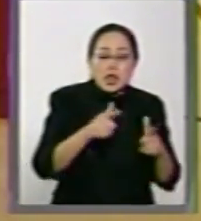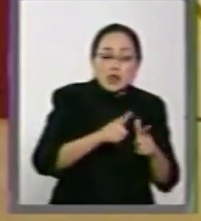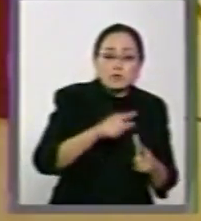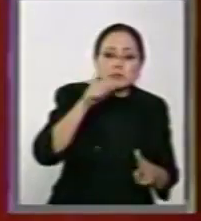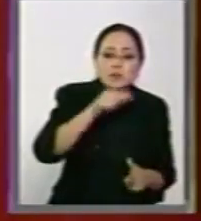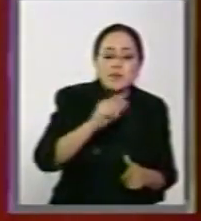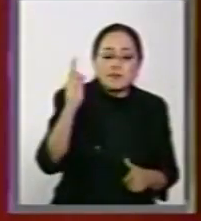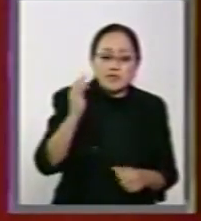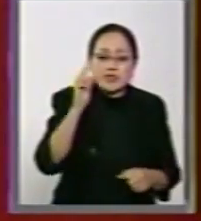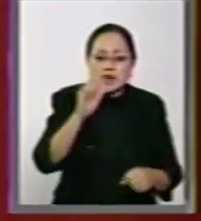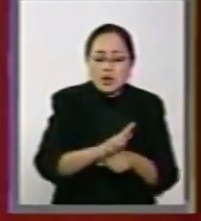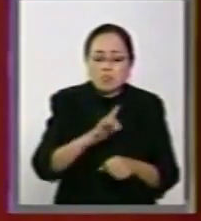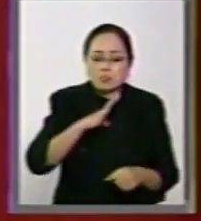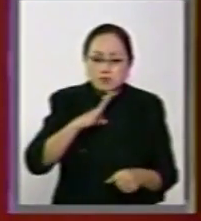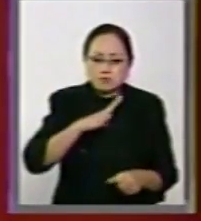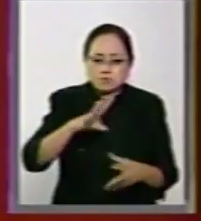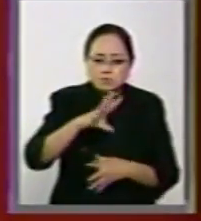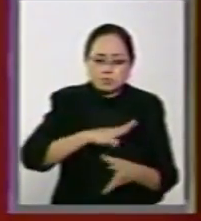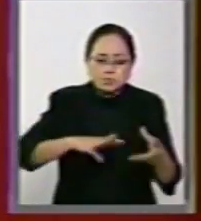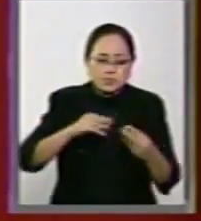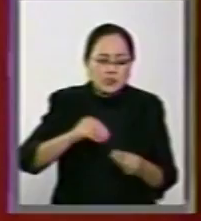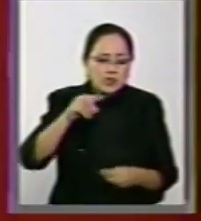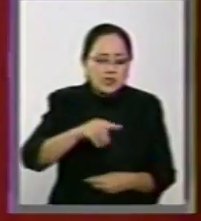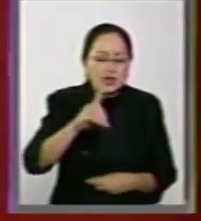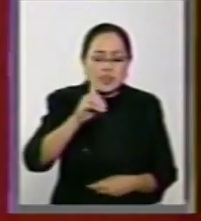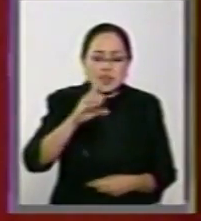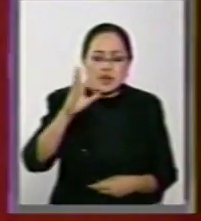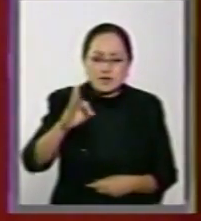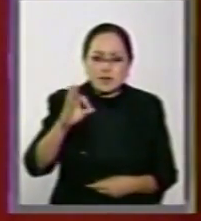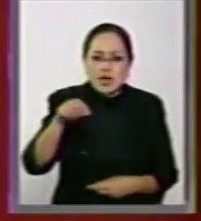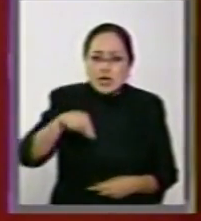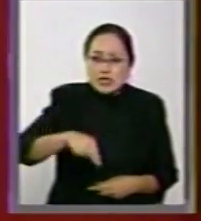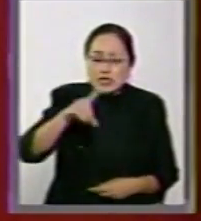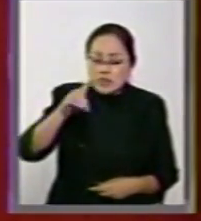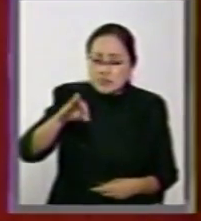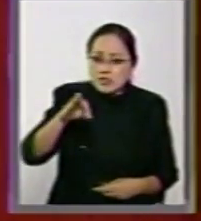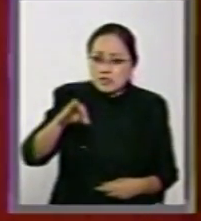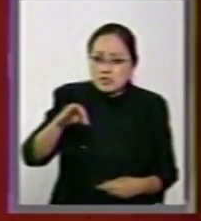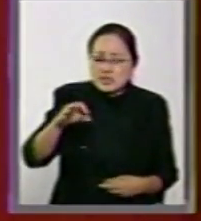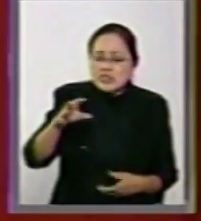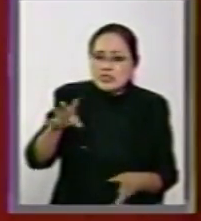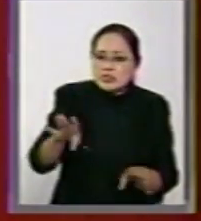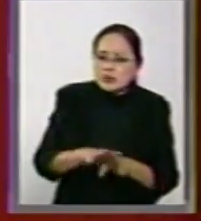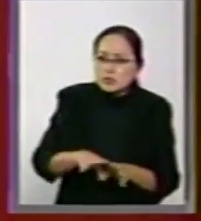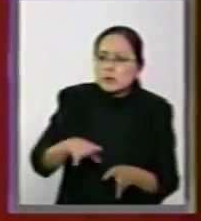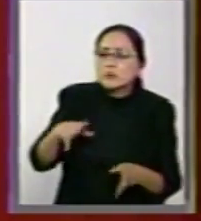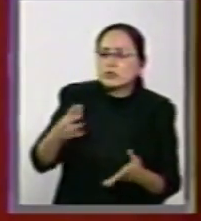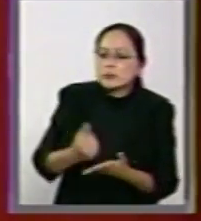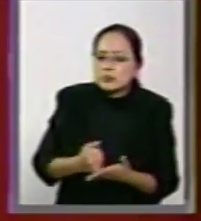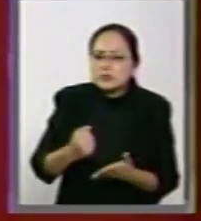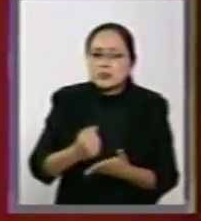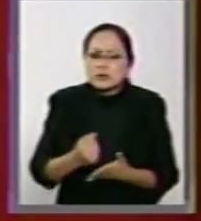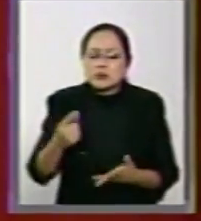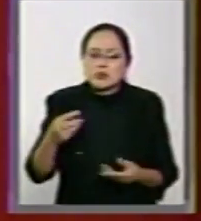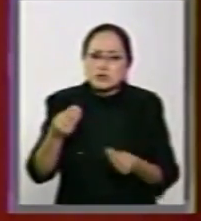de que gozan otras entidades federativas, al Distrito Federal simplemente se les regatea y no se le dieron.